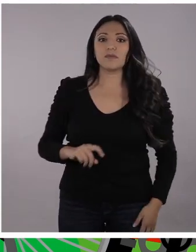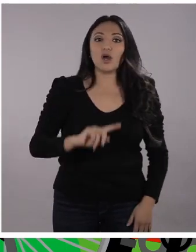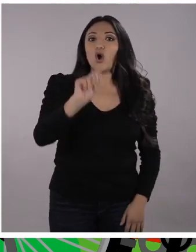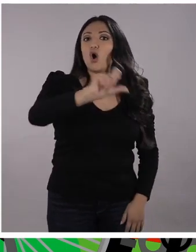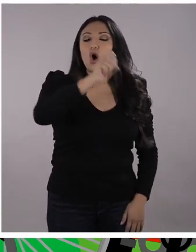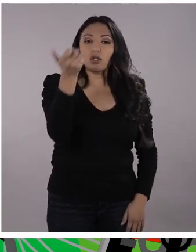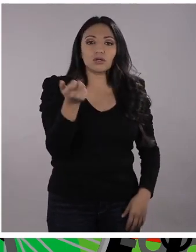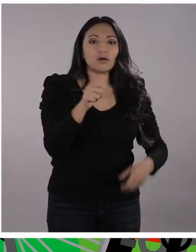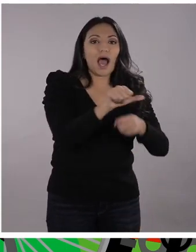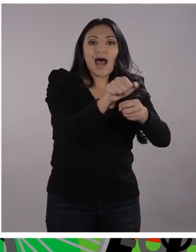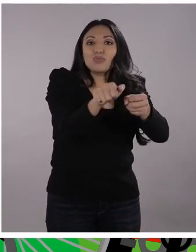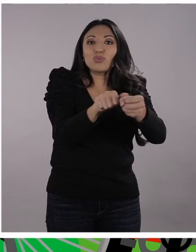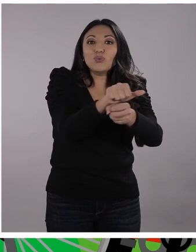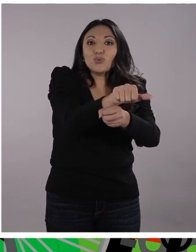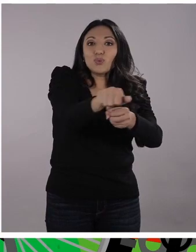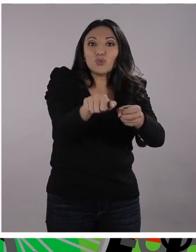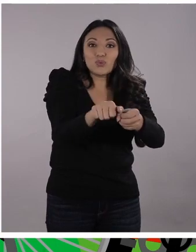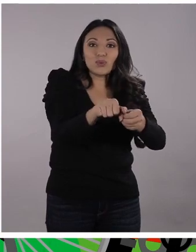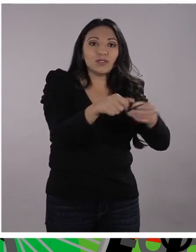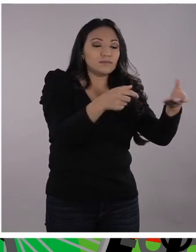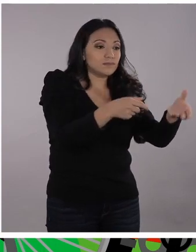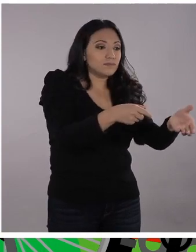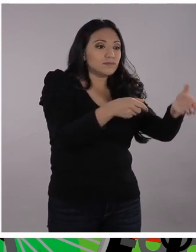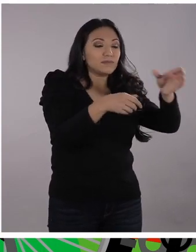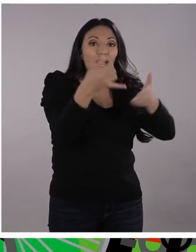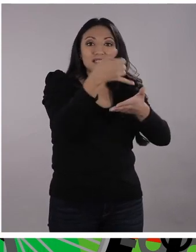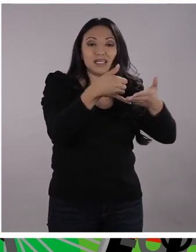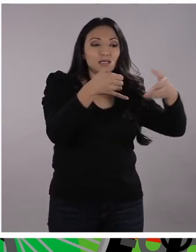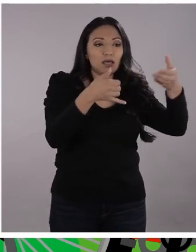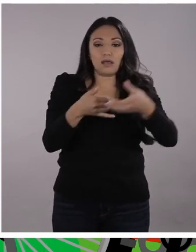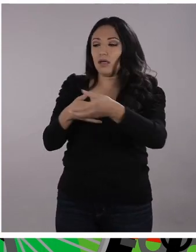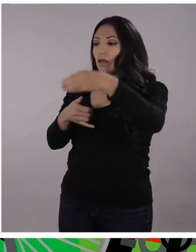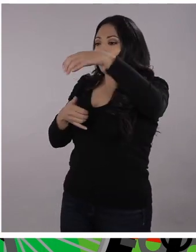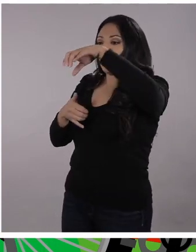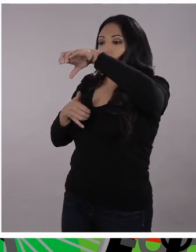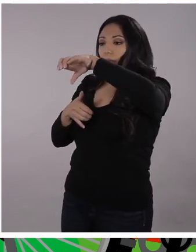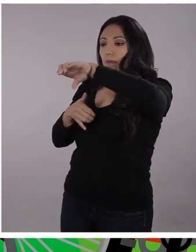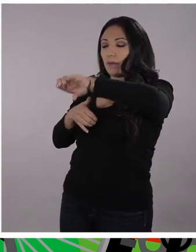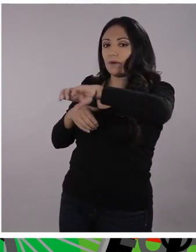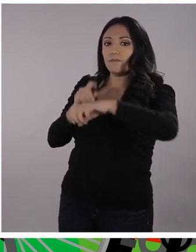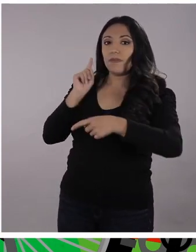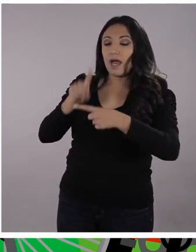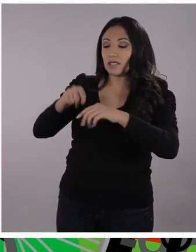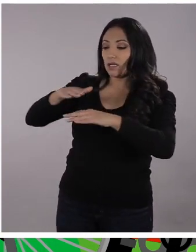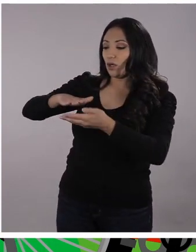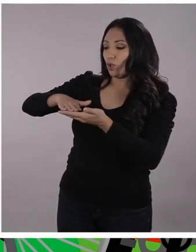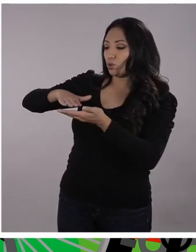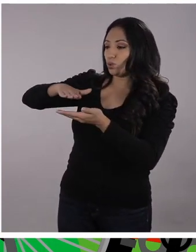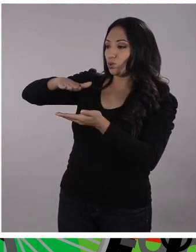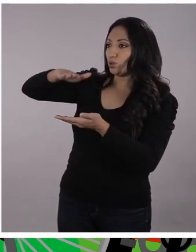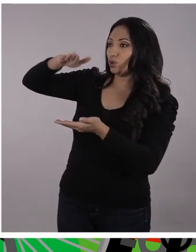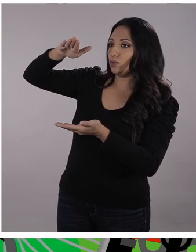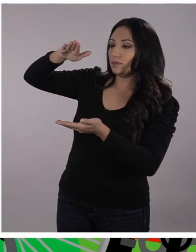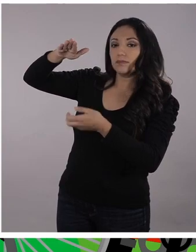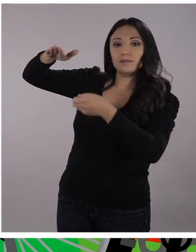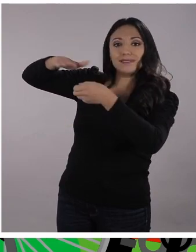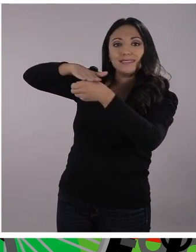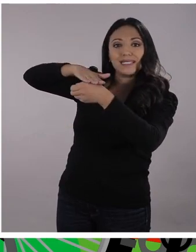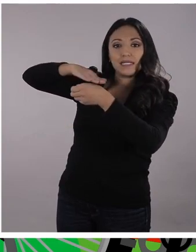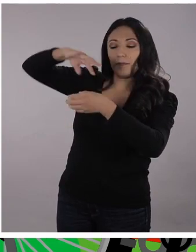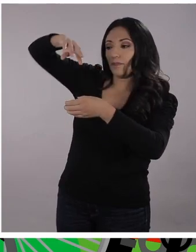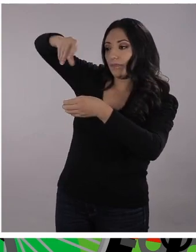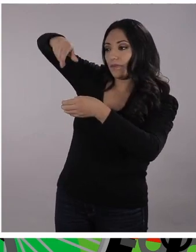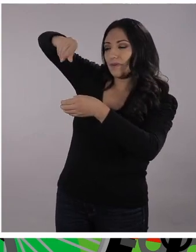siguiente te vas a comer un atún, por ejemplo, saque el aceite del atún y viértelo en la botella. Hasta que la botella esté llena, ¿no?